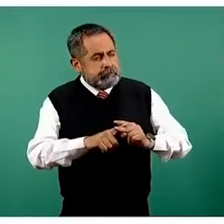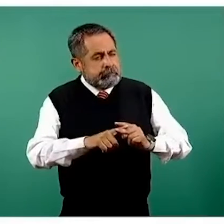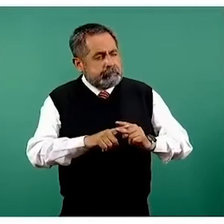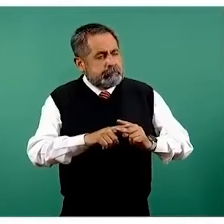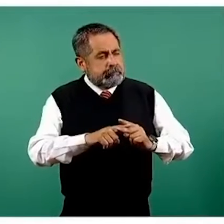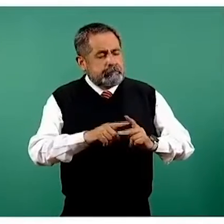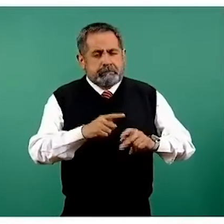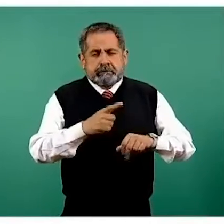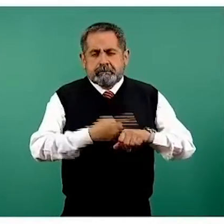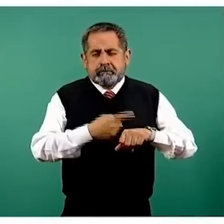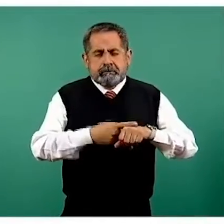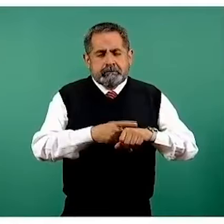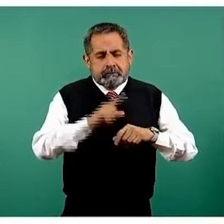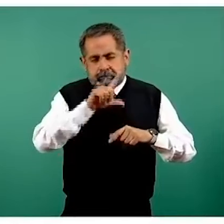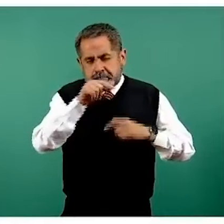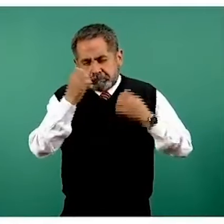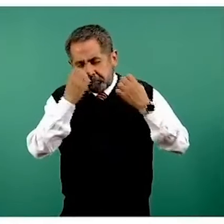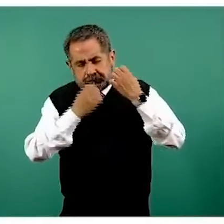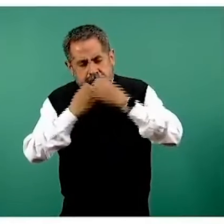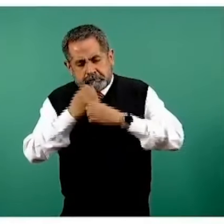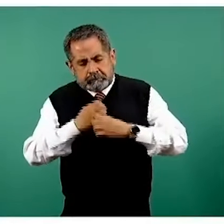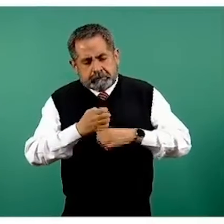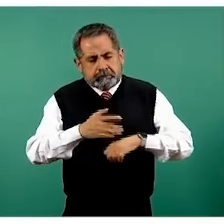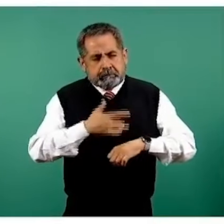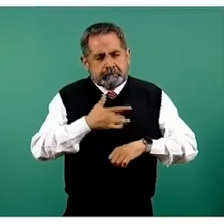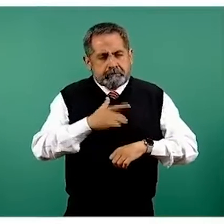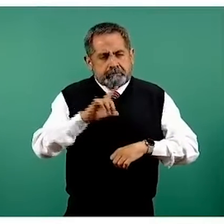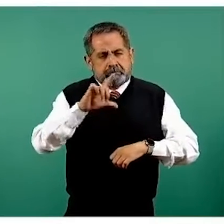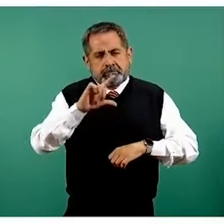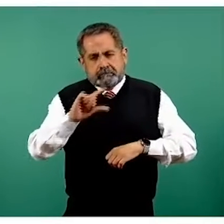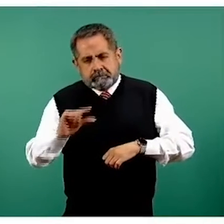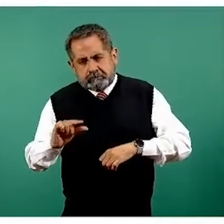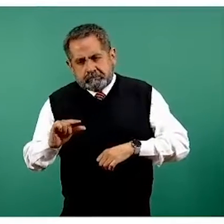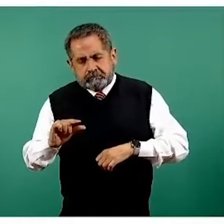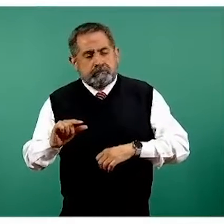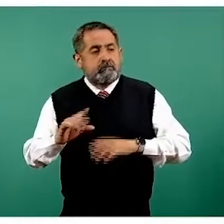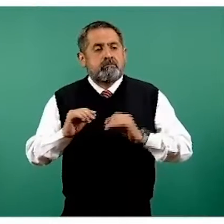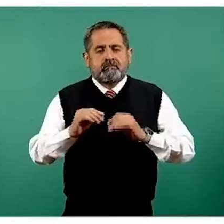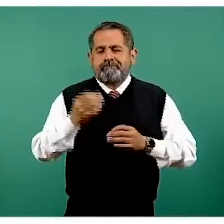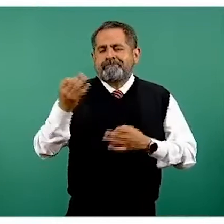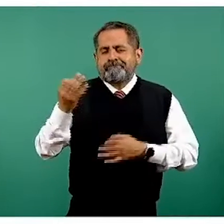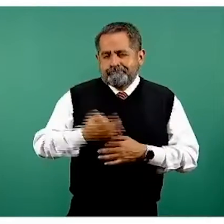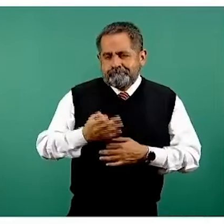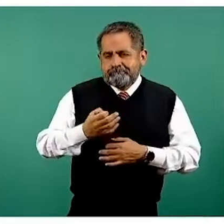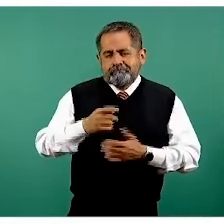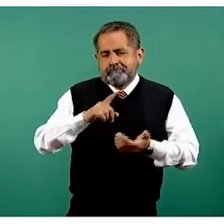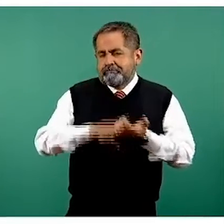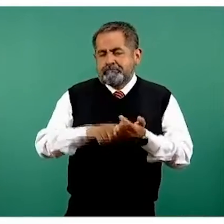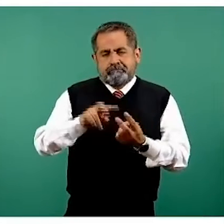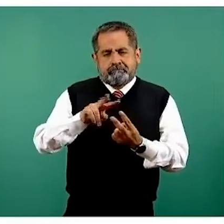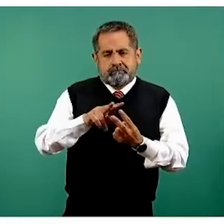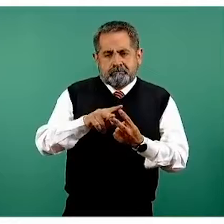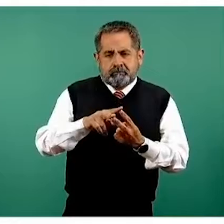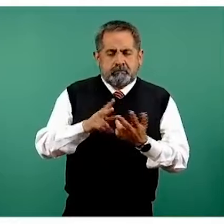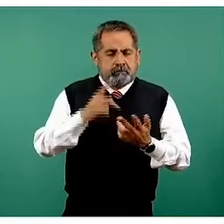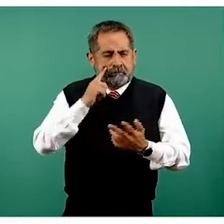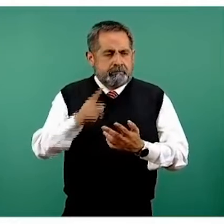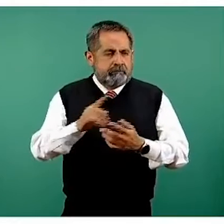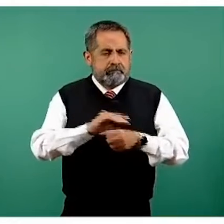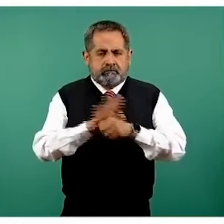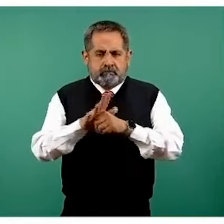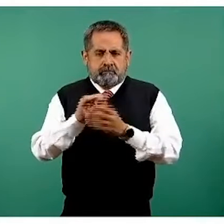posteriormente a una evaluación médica se confirma o se clasifica como confirmada para efectos de la COVID